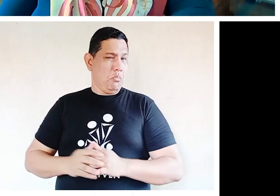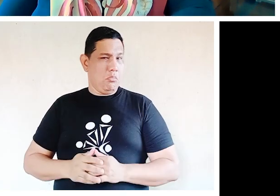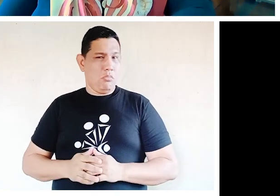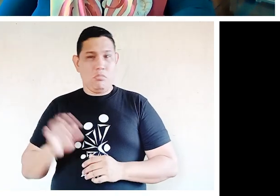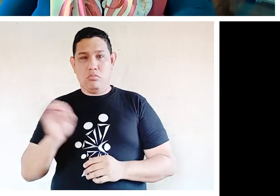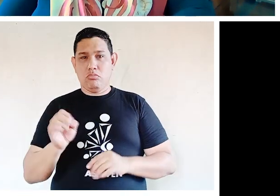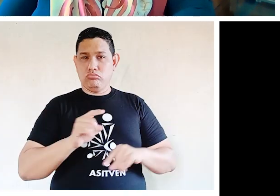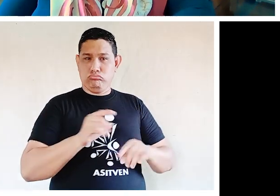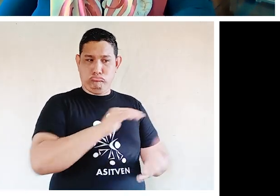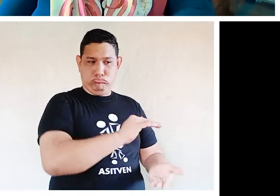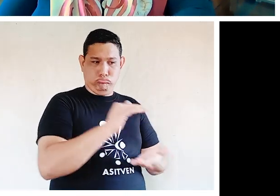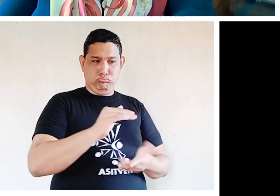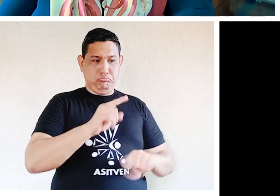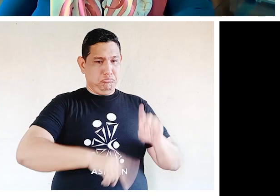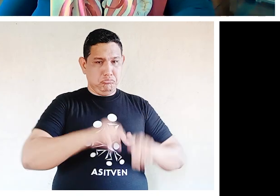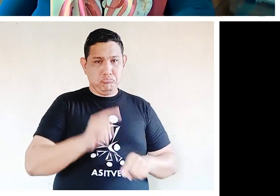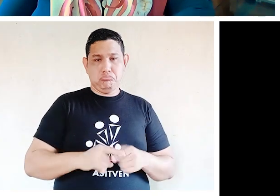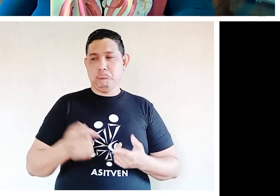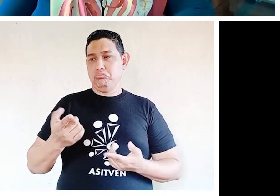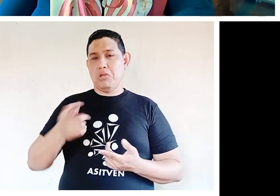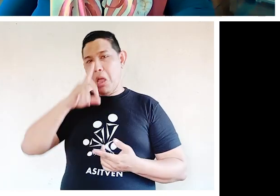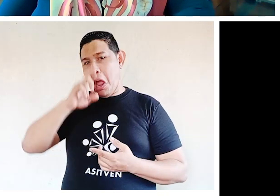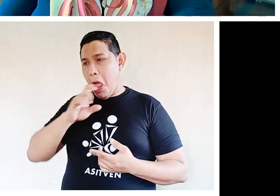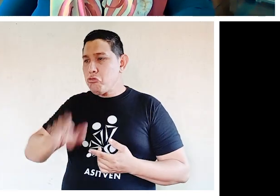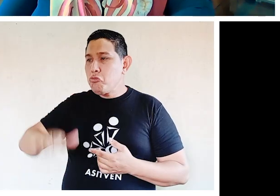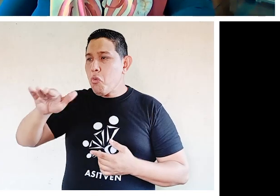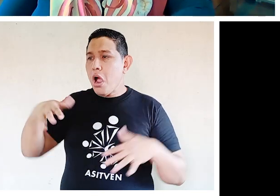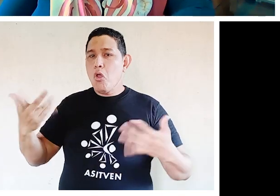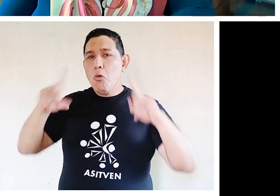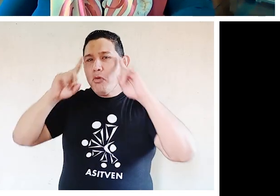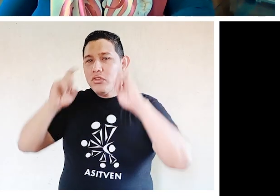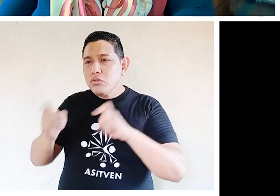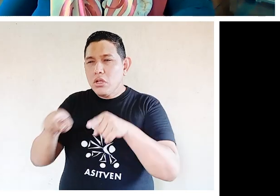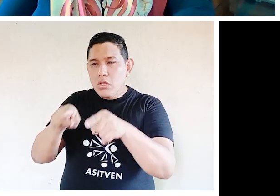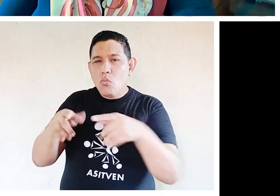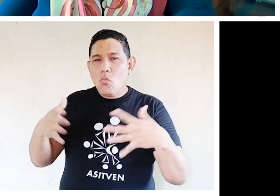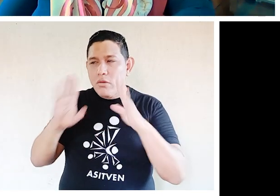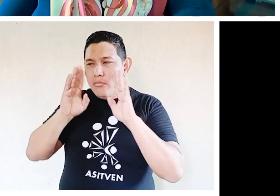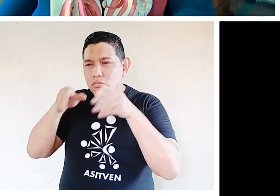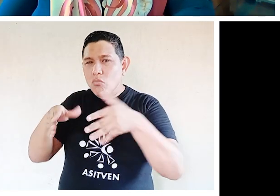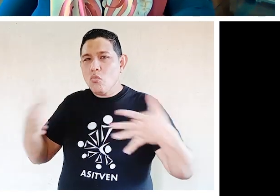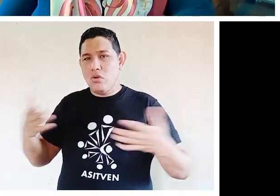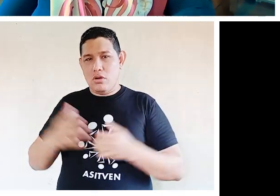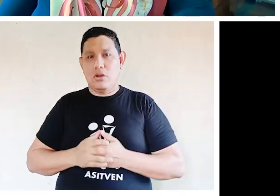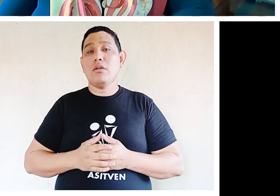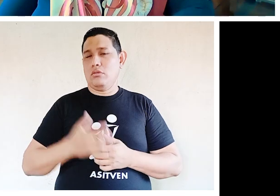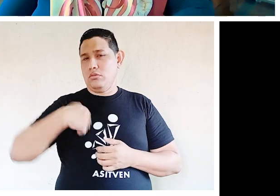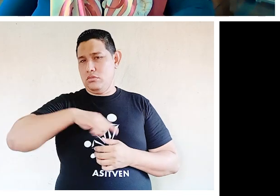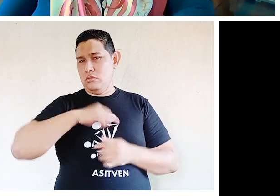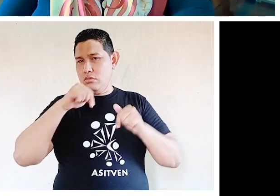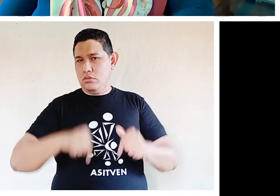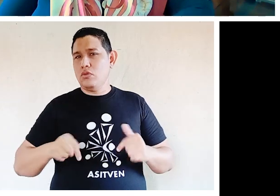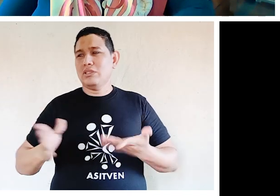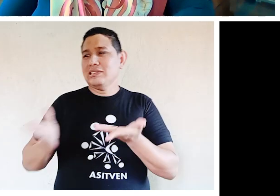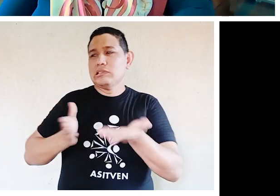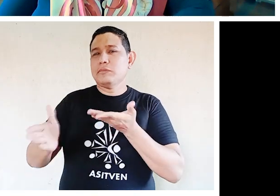productos están dirigidos a un grupo etario o a un grupo de profesionales. Es ese target al cual estamos ofreciendo